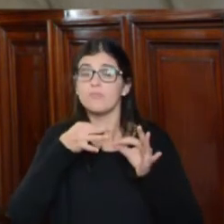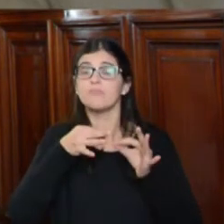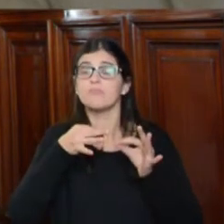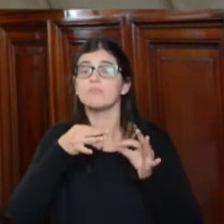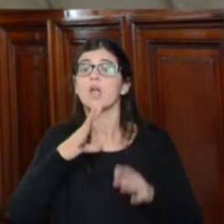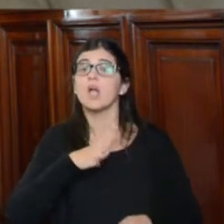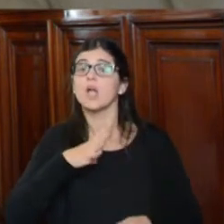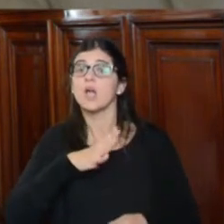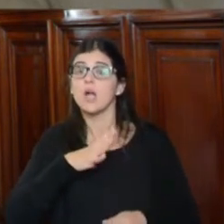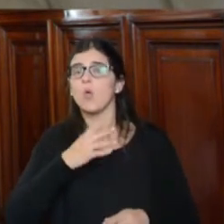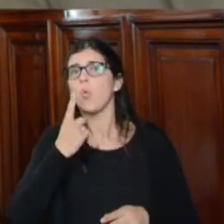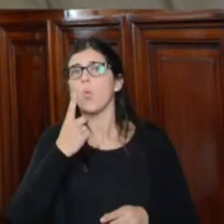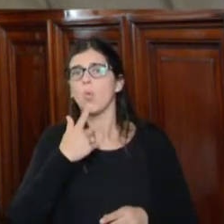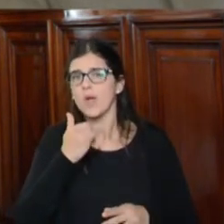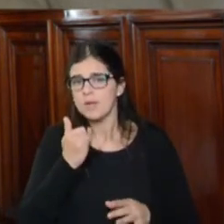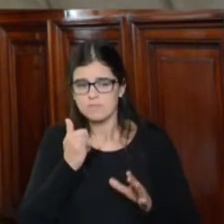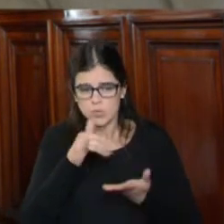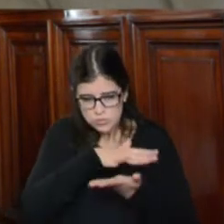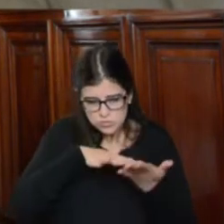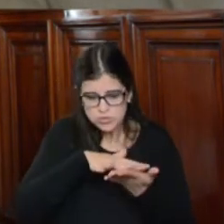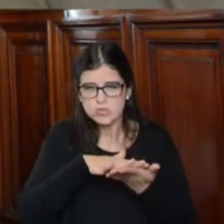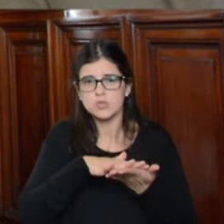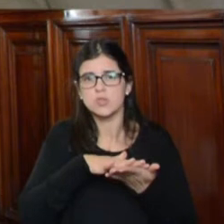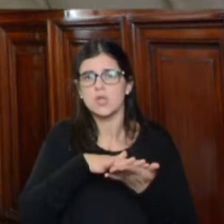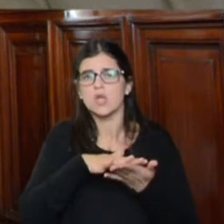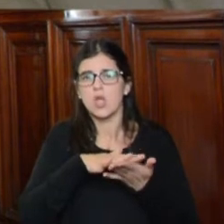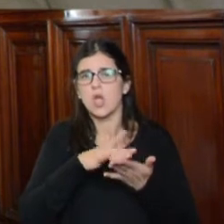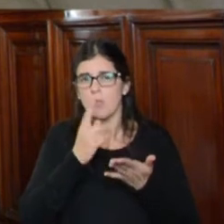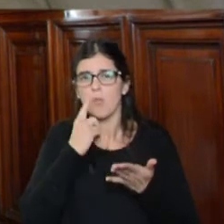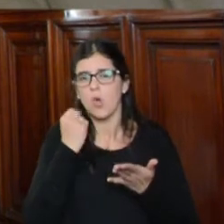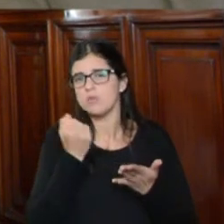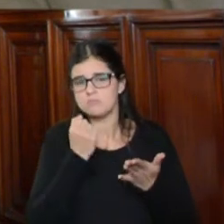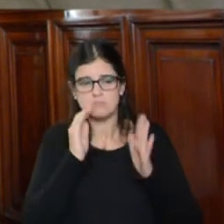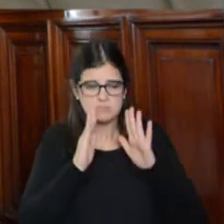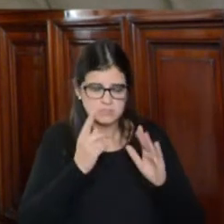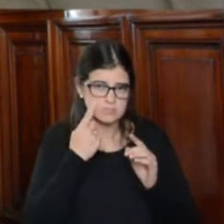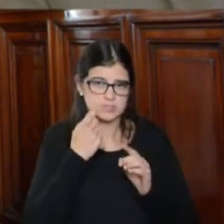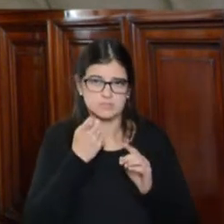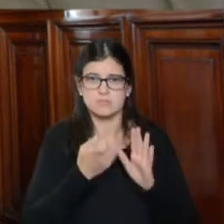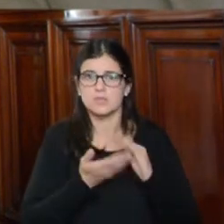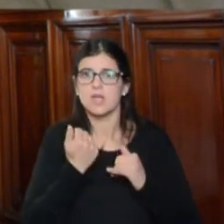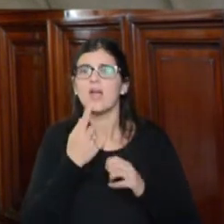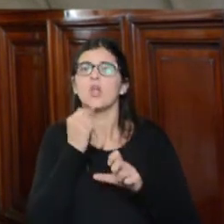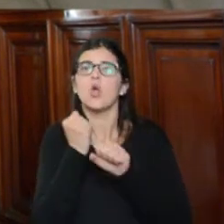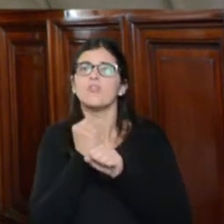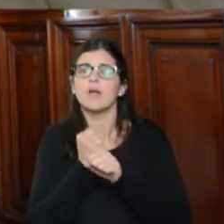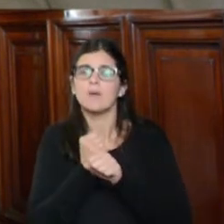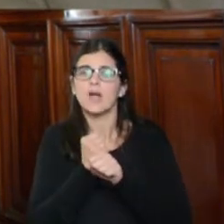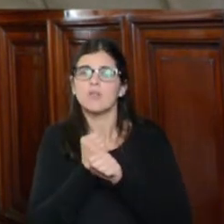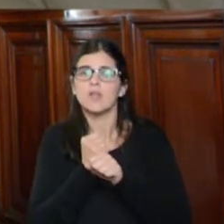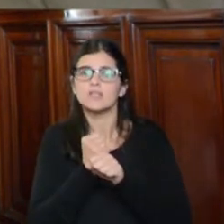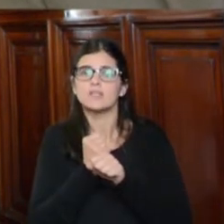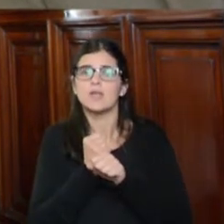Hubo un caso bastante emblemático que fue el caso de los trabajadores de